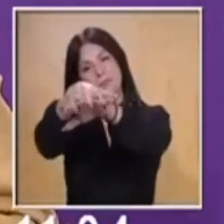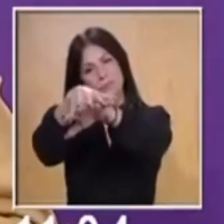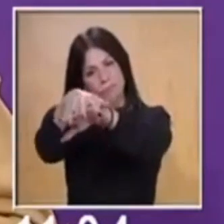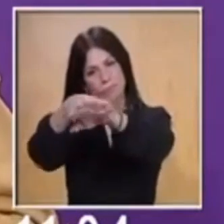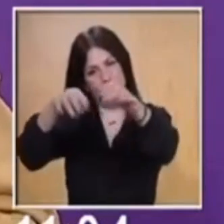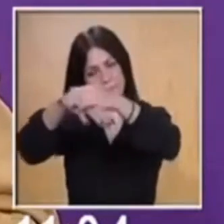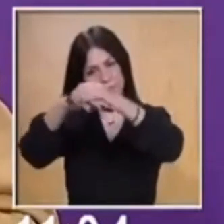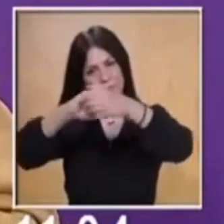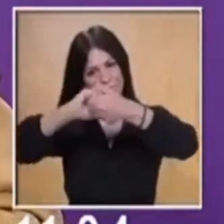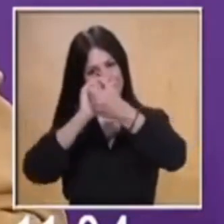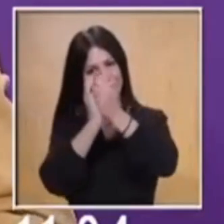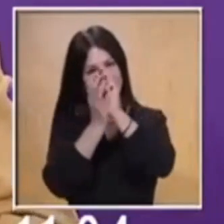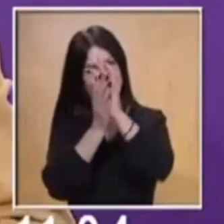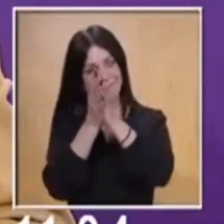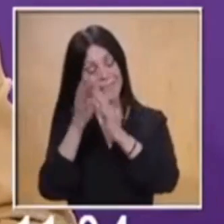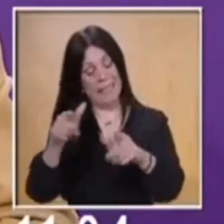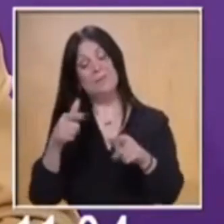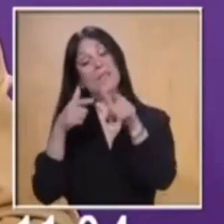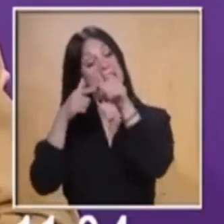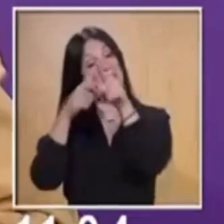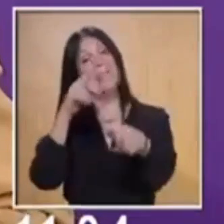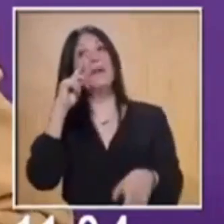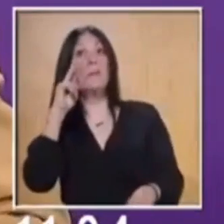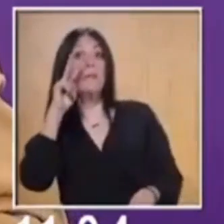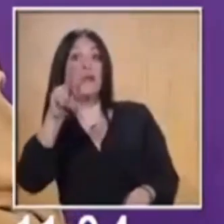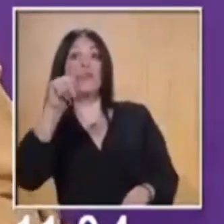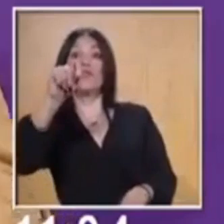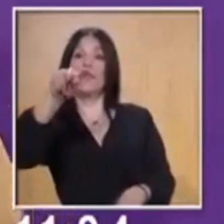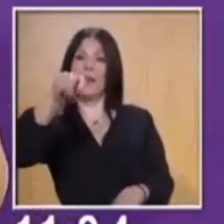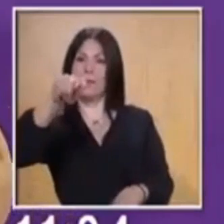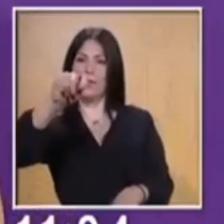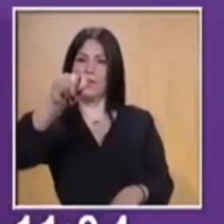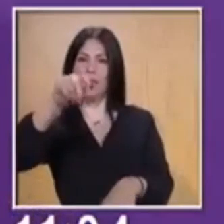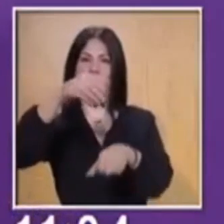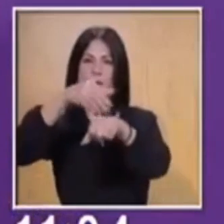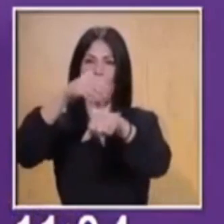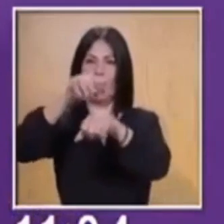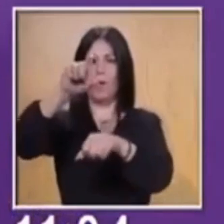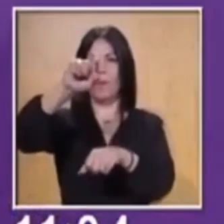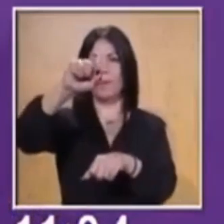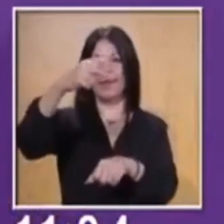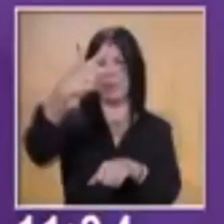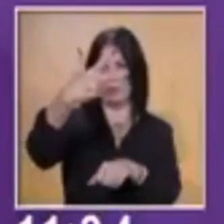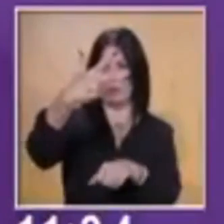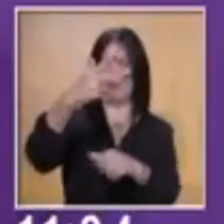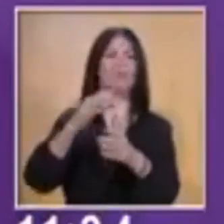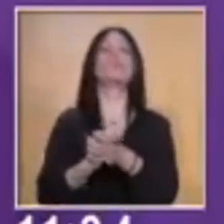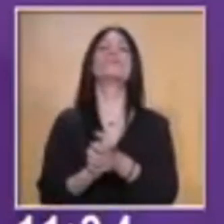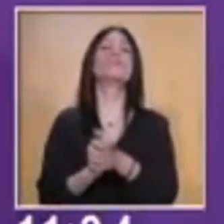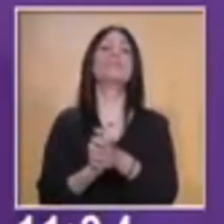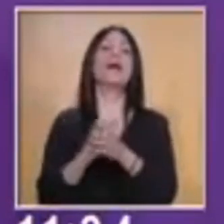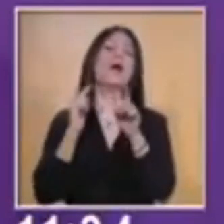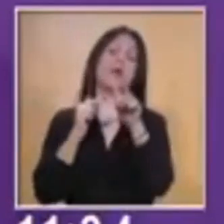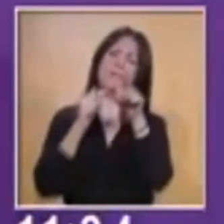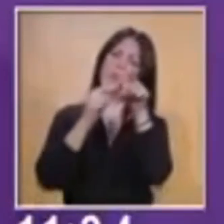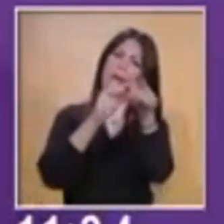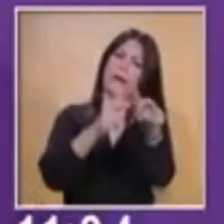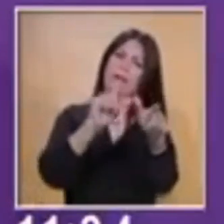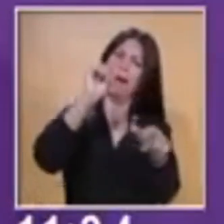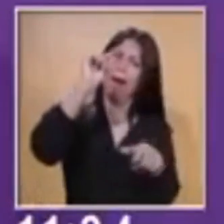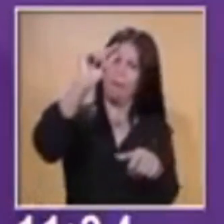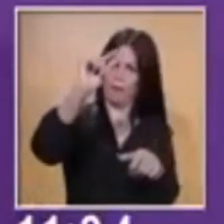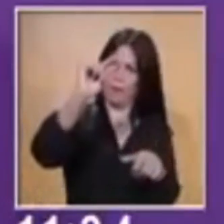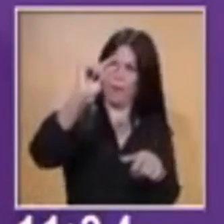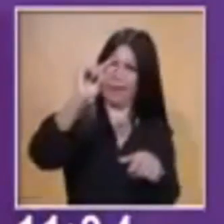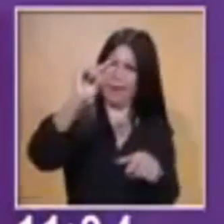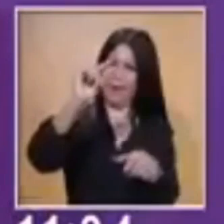es el canal 28 que es la televisión de todos. Muy bien. Vamos a continuar después en el siguiente segmento con la clase de